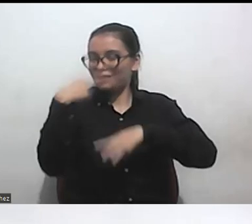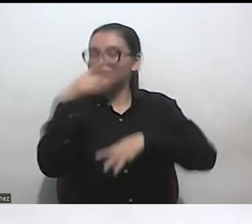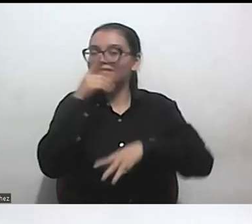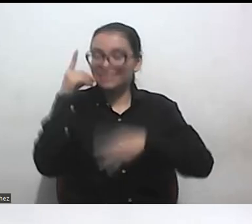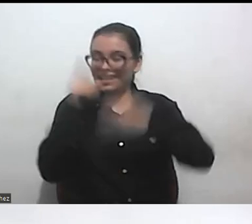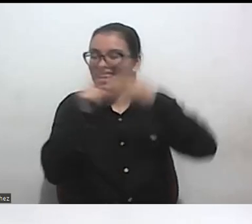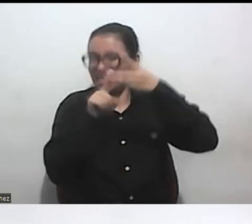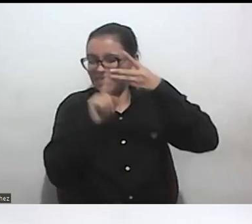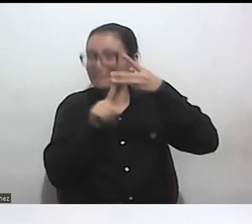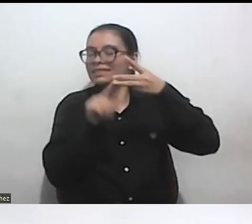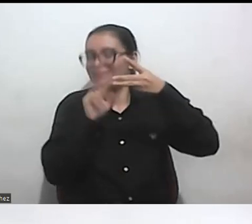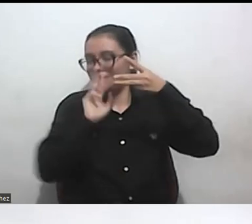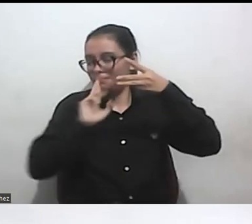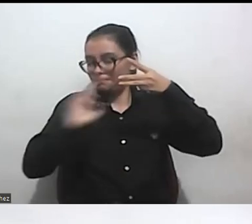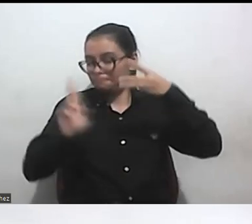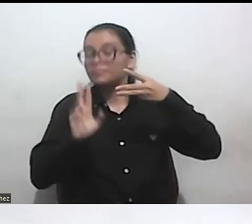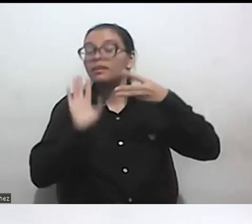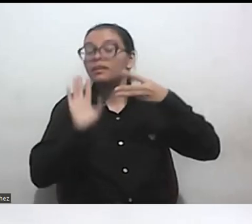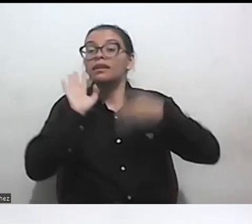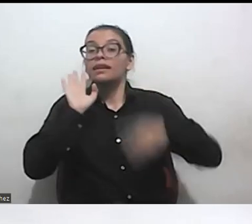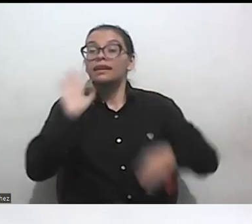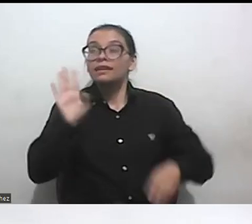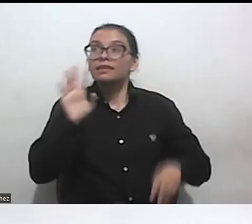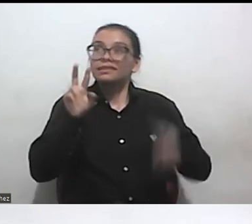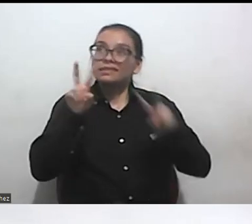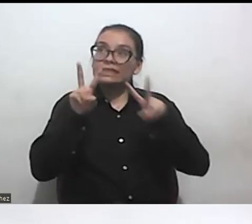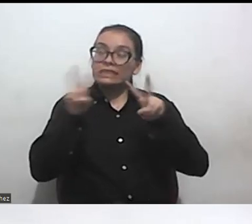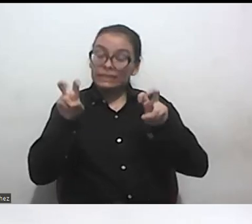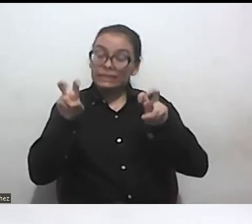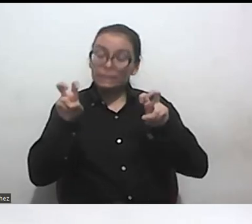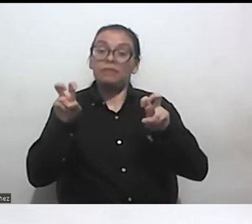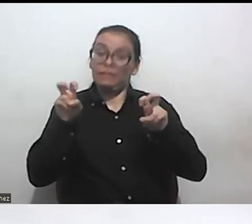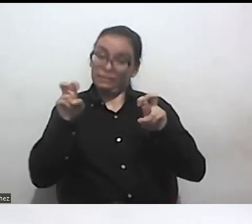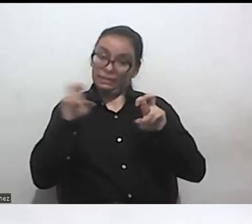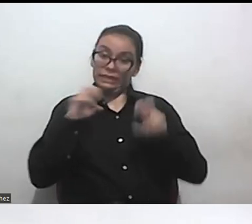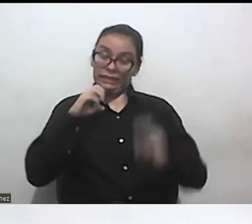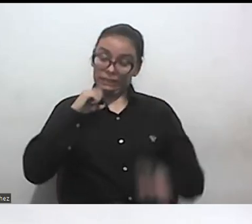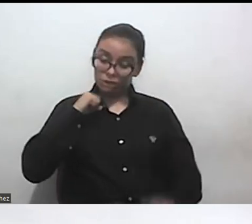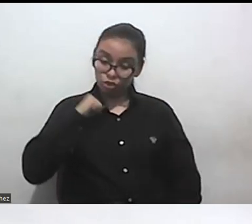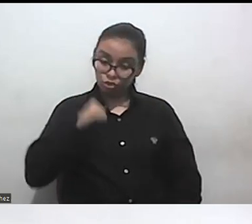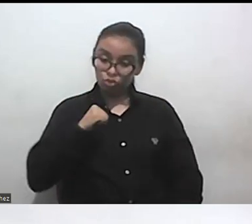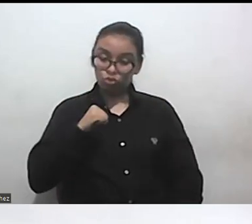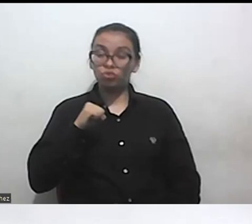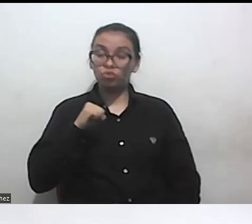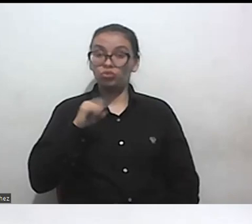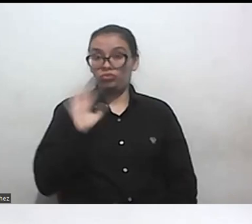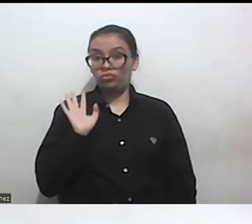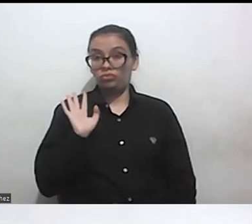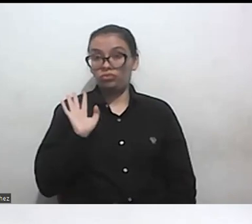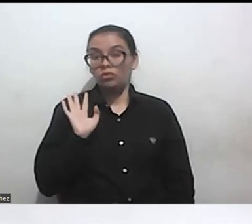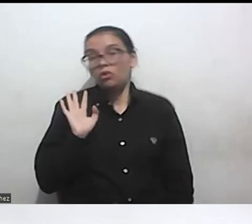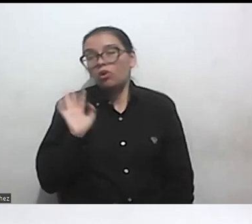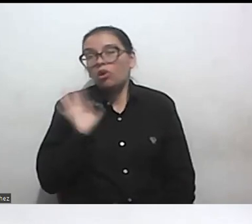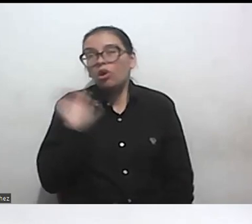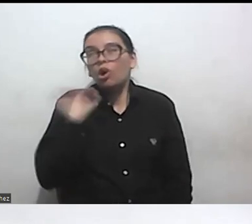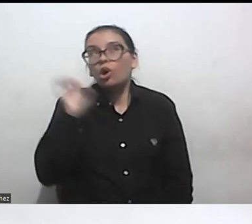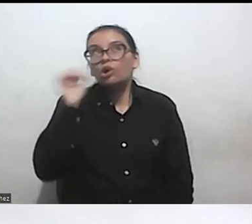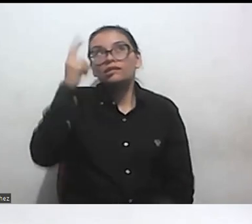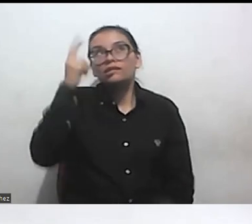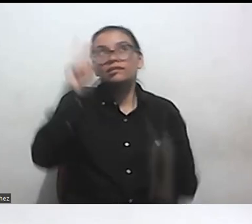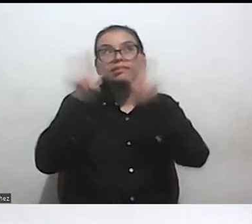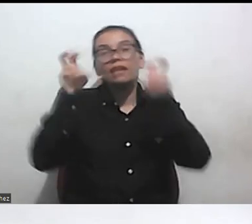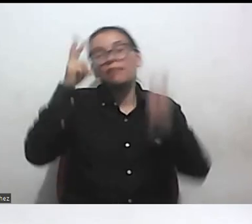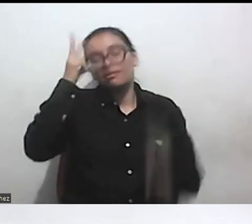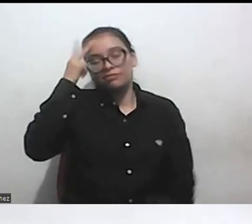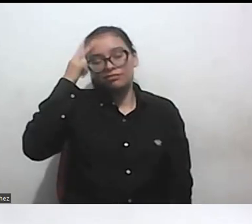hay un tema fuerte que creo que es bastante obvio si es que uno se sienta a pensar lo que es que al